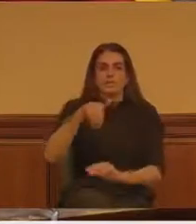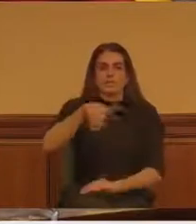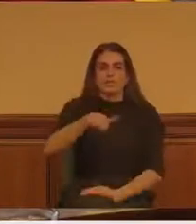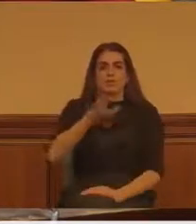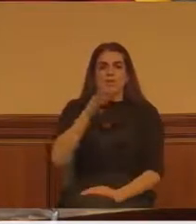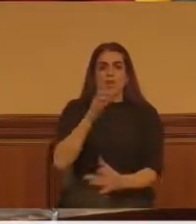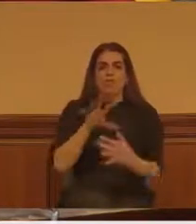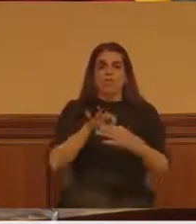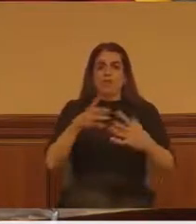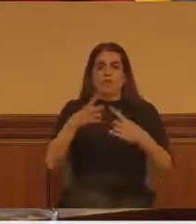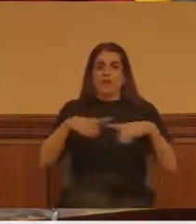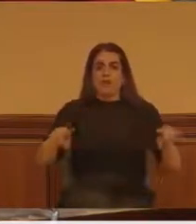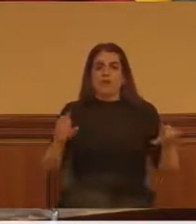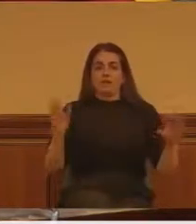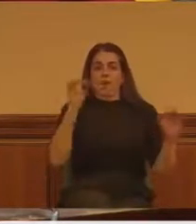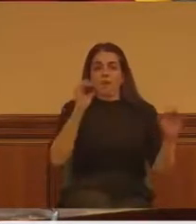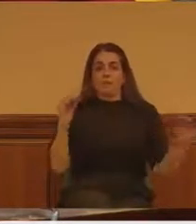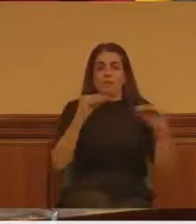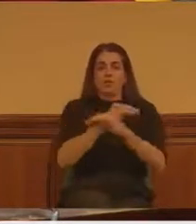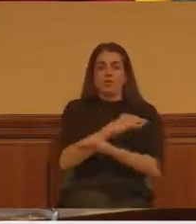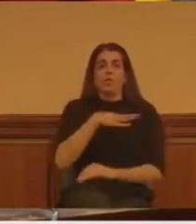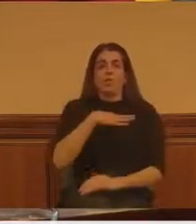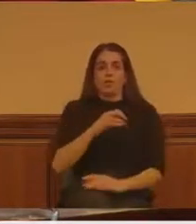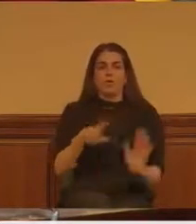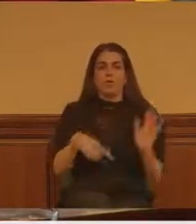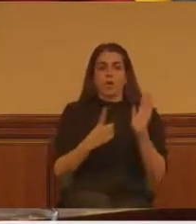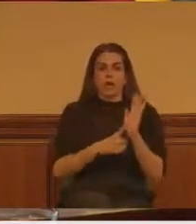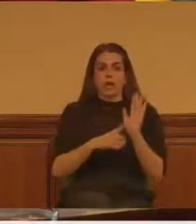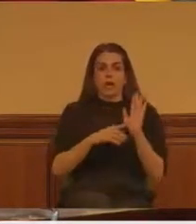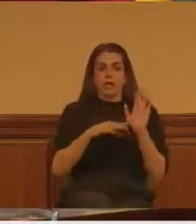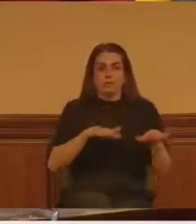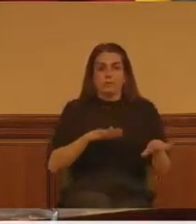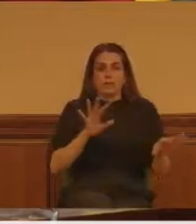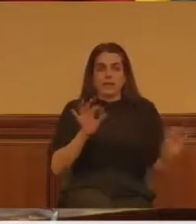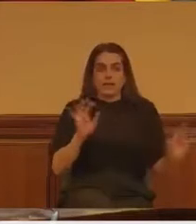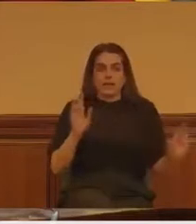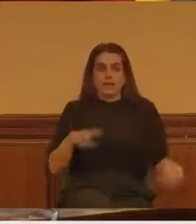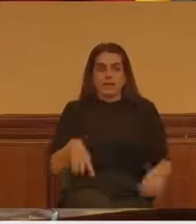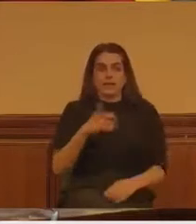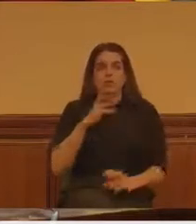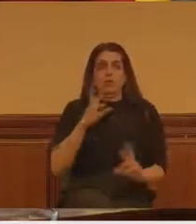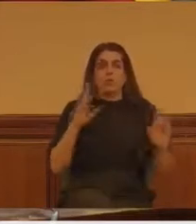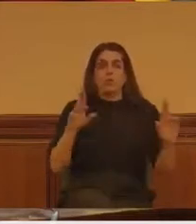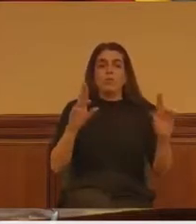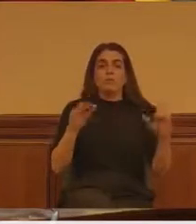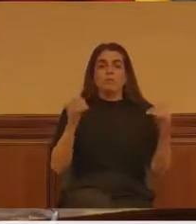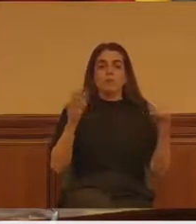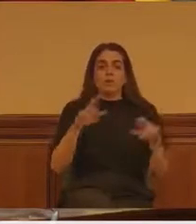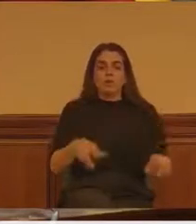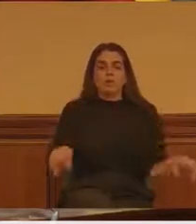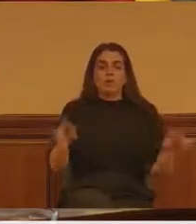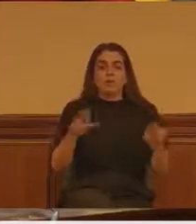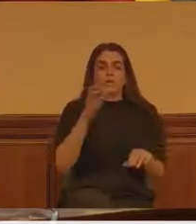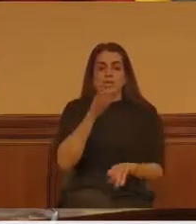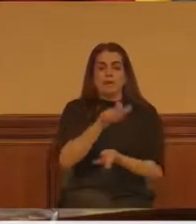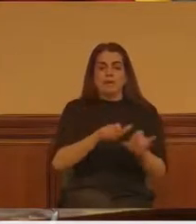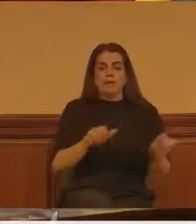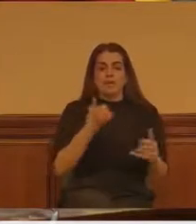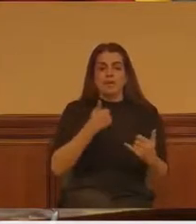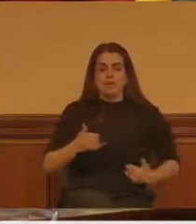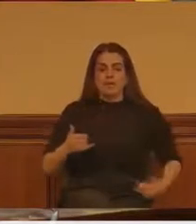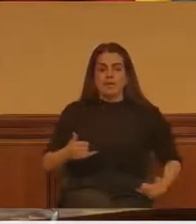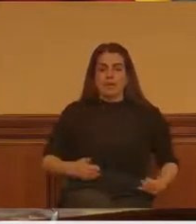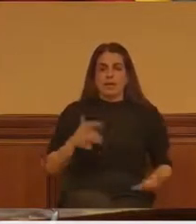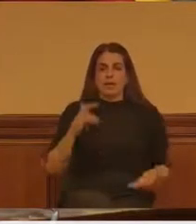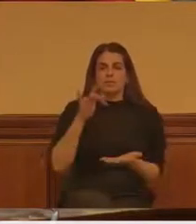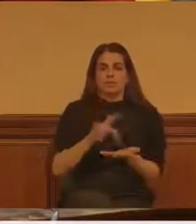suya, pero que es absolutamente legítima. Yo le deseo pronta recuperación a todas las personas heridas en los hechos que ha habido